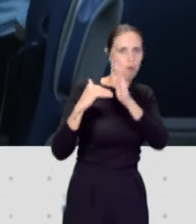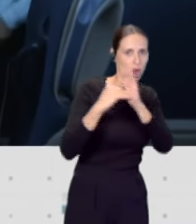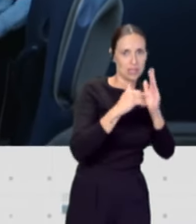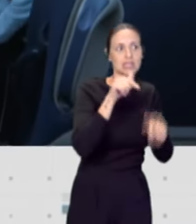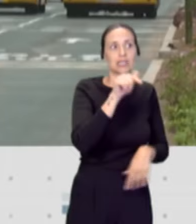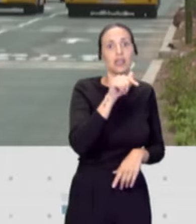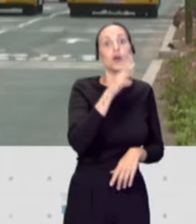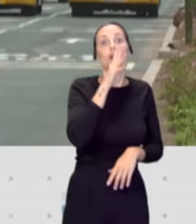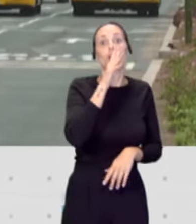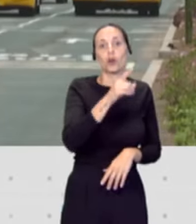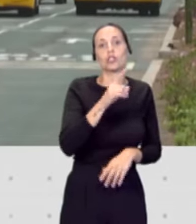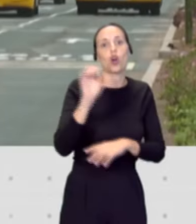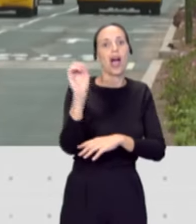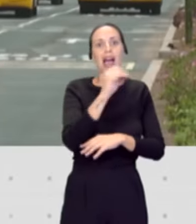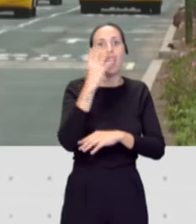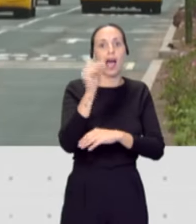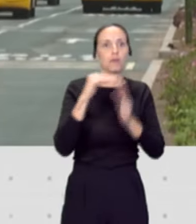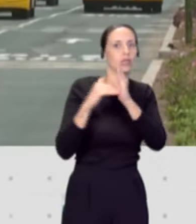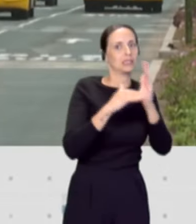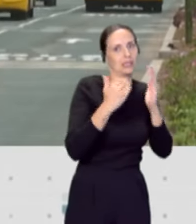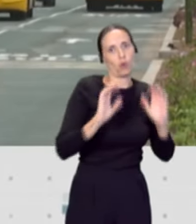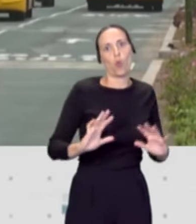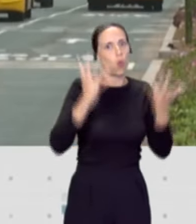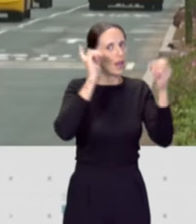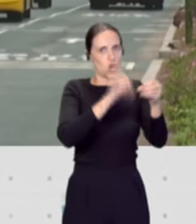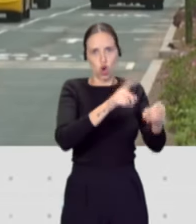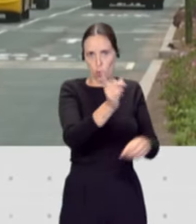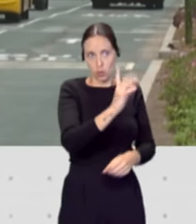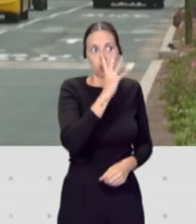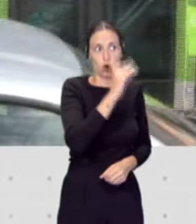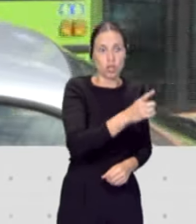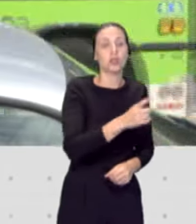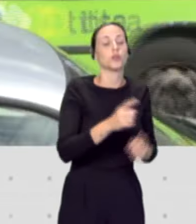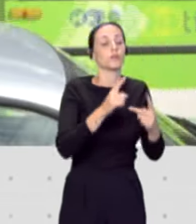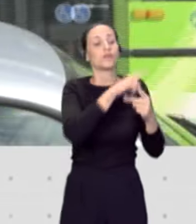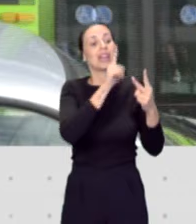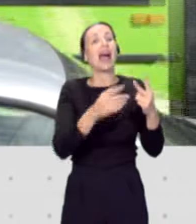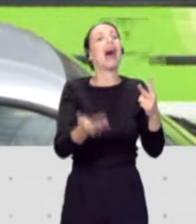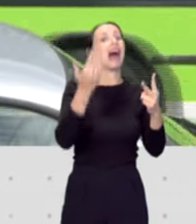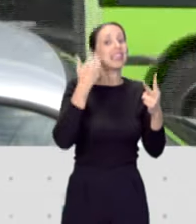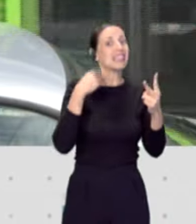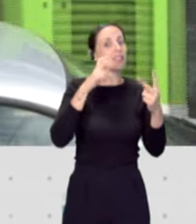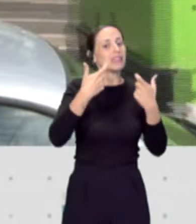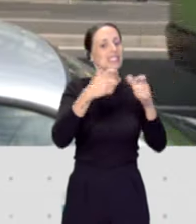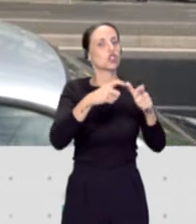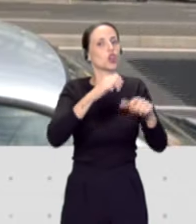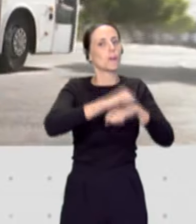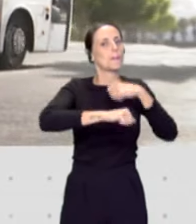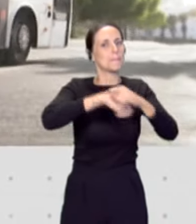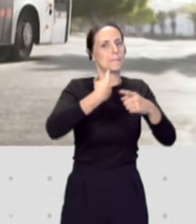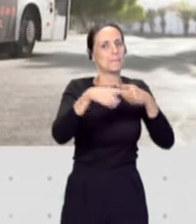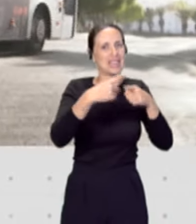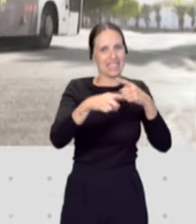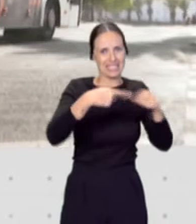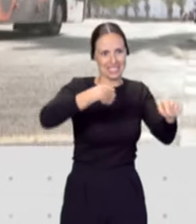se habían quedado descartadas de la convocatoria de huelga. Anoche a última hora se llegó a un acuerdo en el sector de mercancías y faltaría